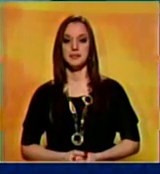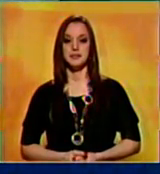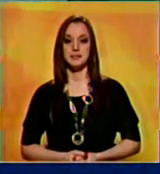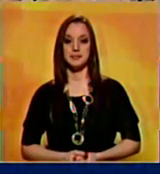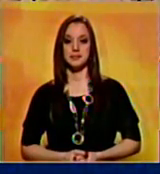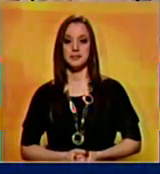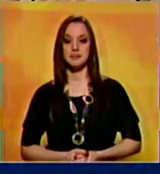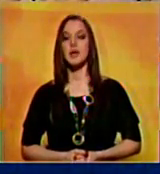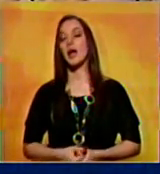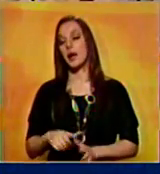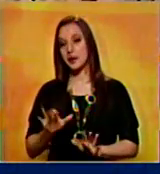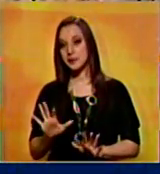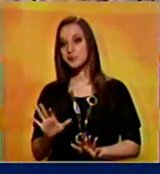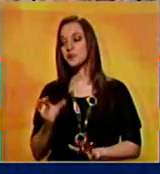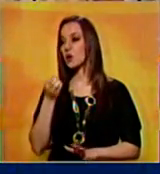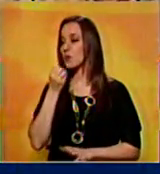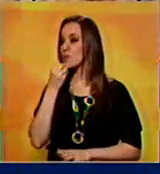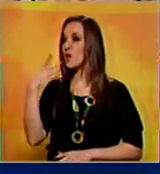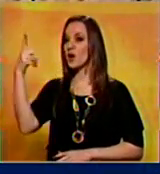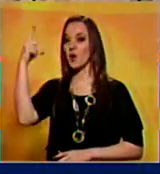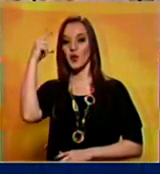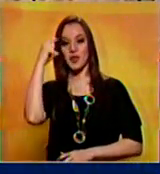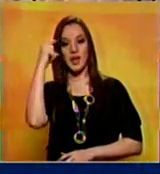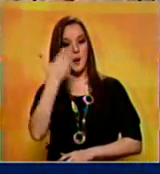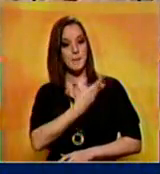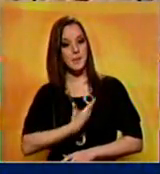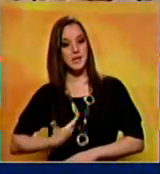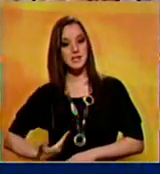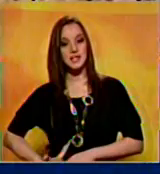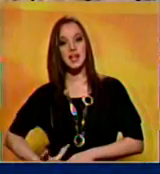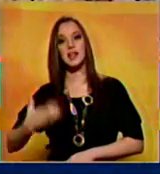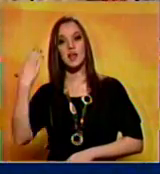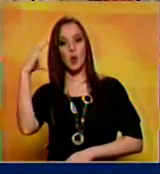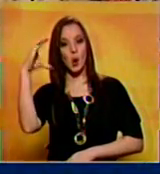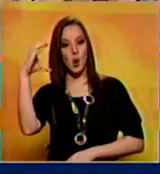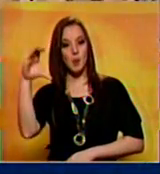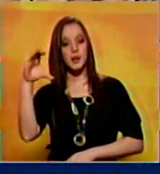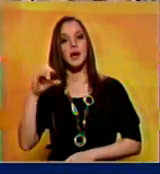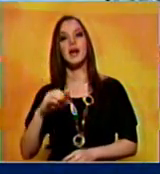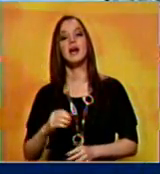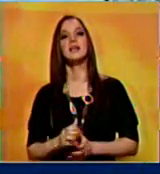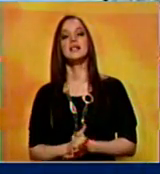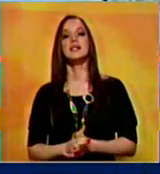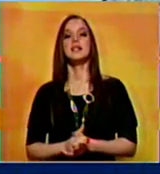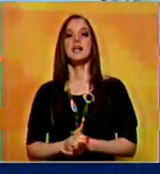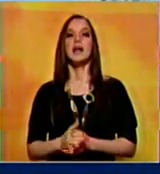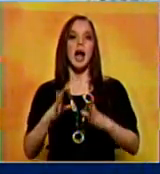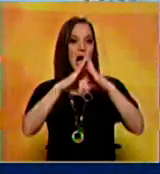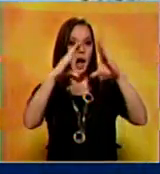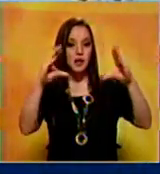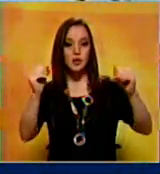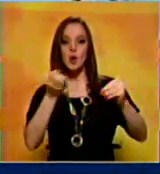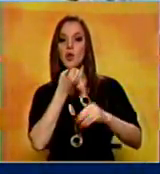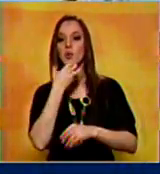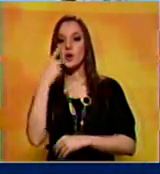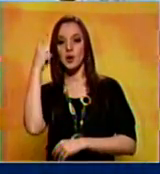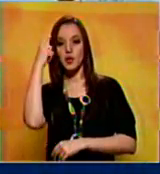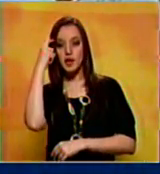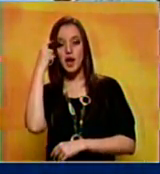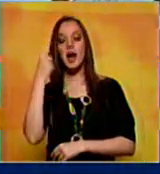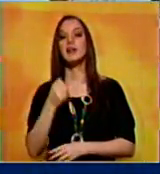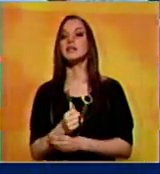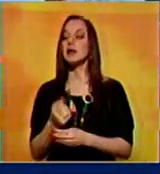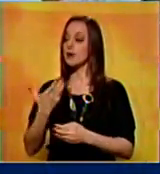bueno presidente Santos buenos días a todos estimado presidente Juan Manuel